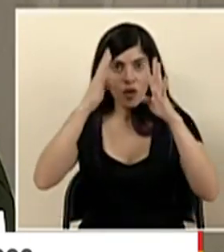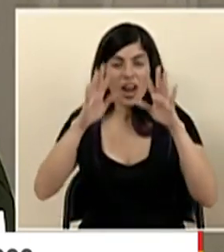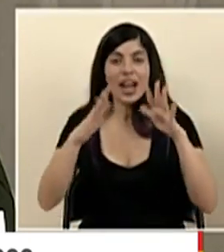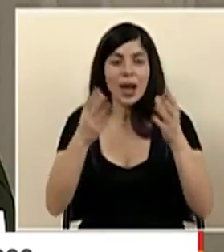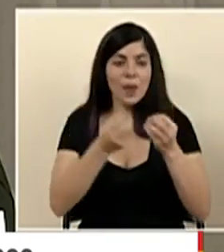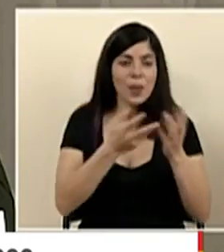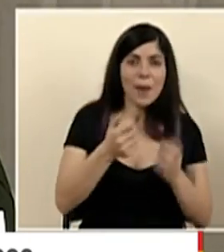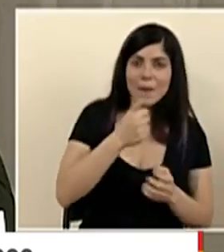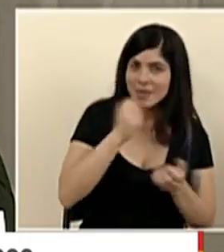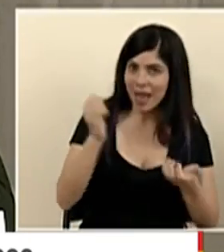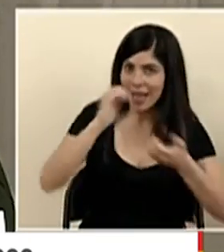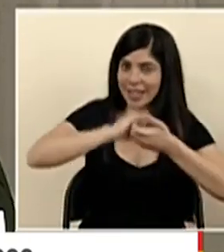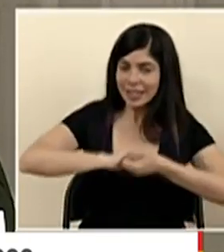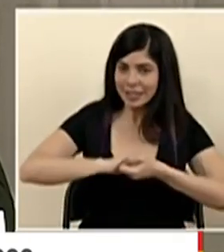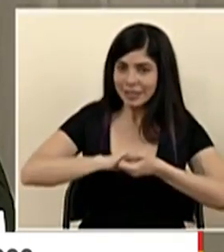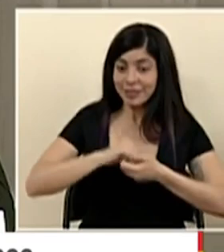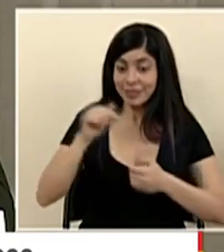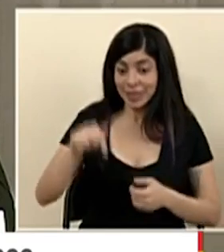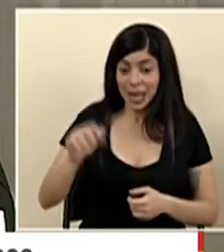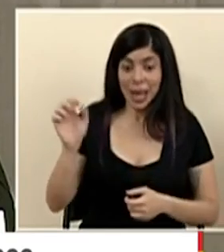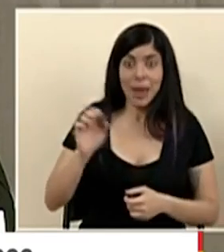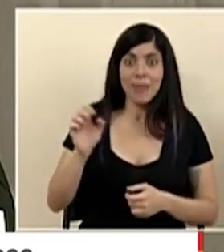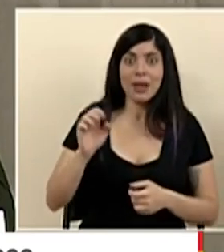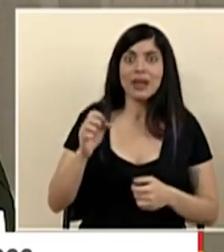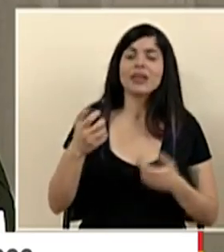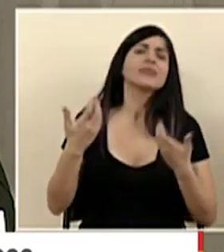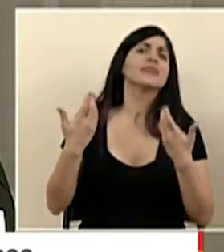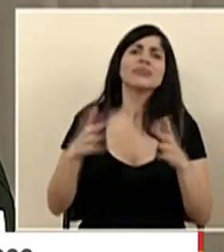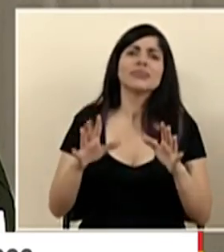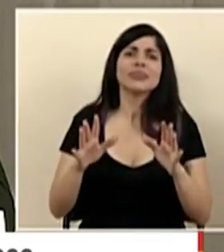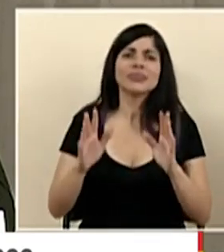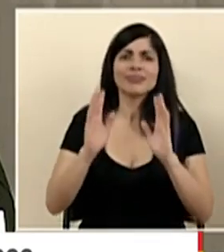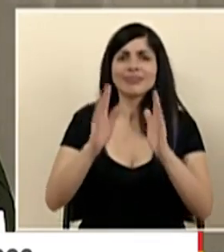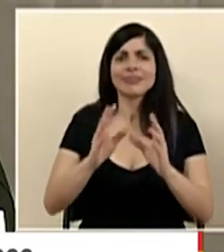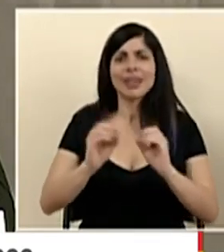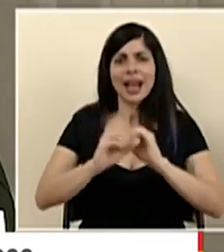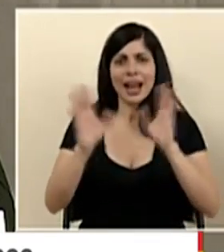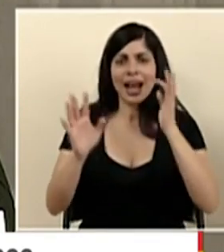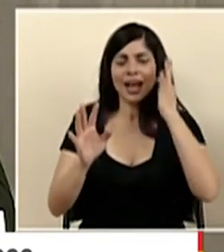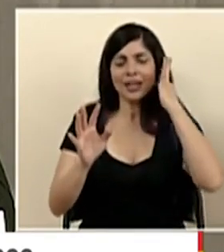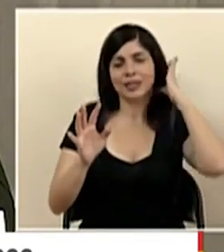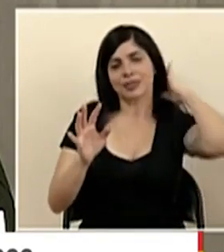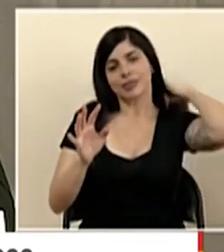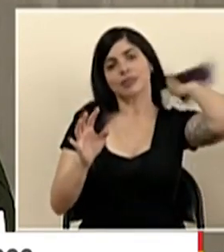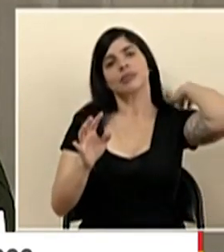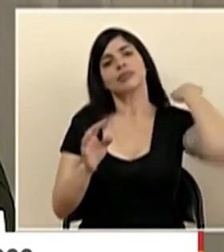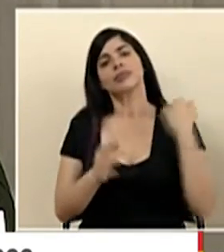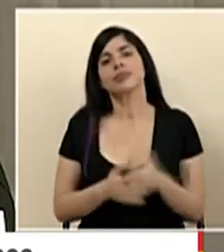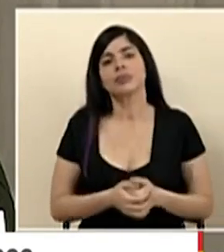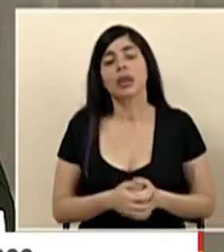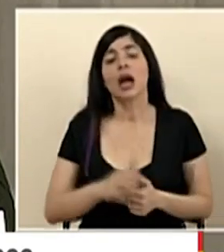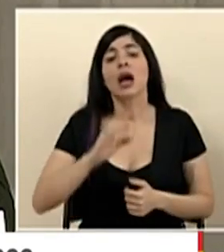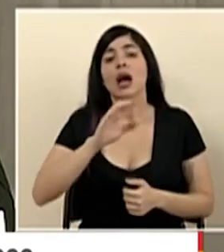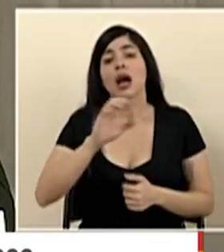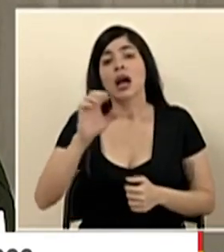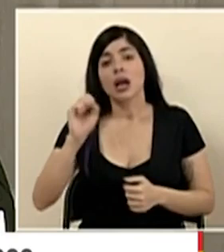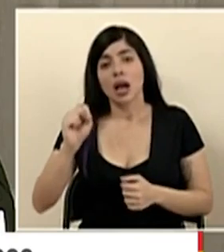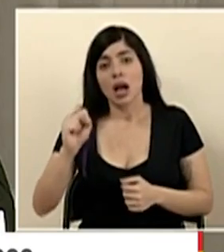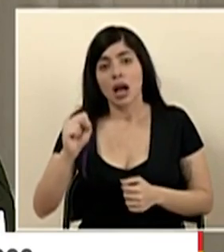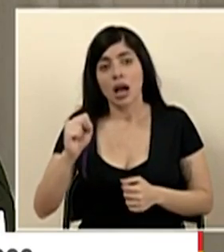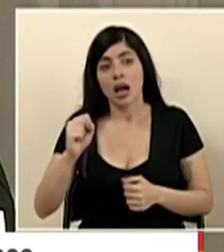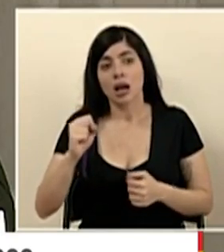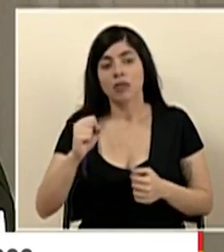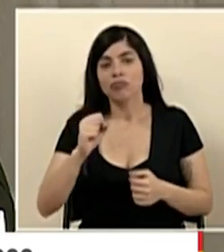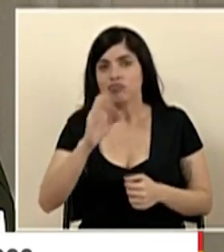alianza público-privada y creo que esta emergencia ha quedado eso en manifiesto la caja ha hecho desarrollos como